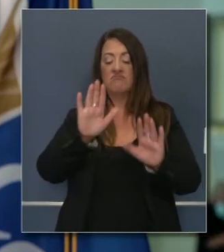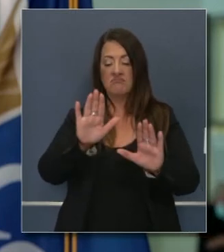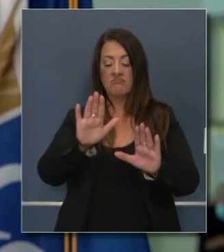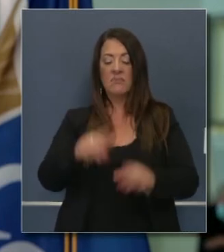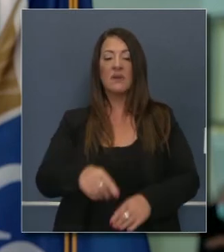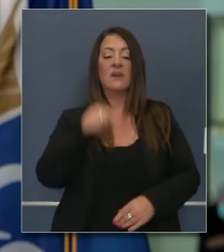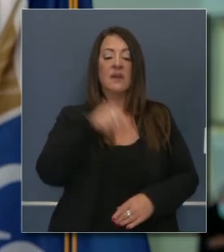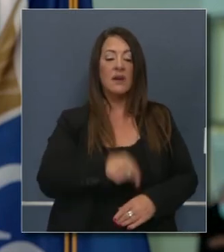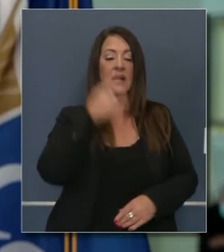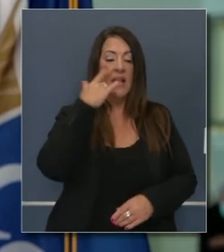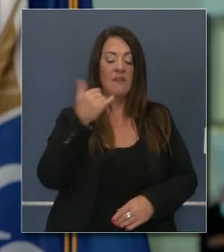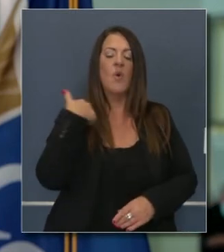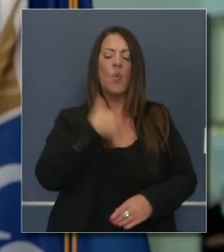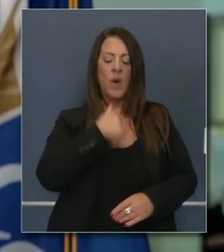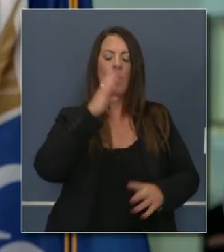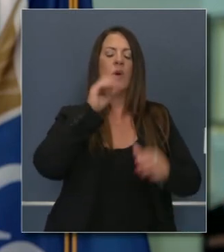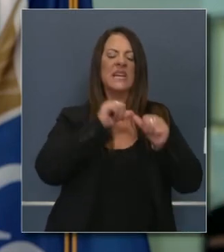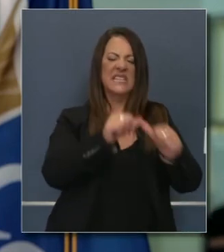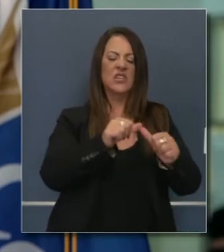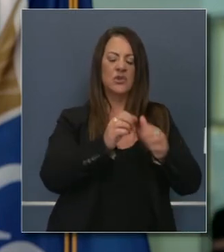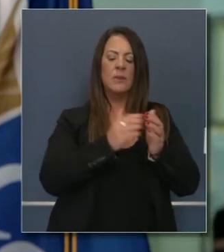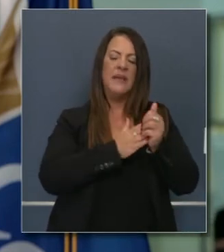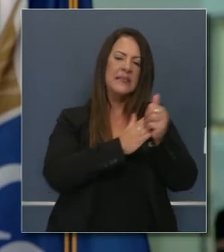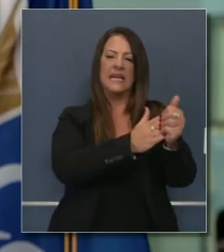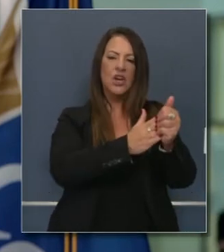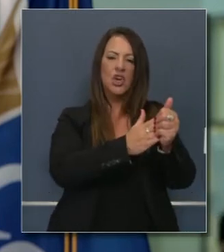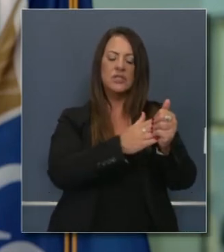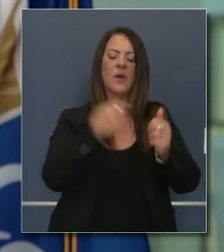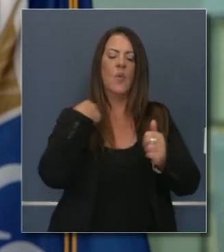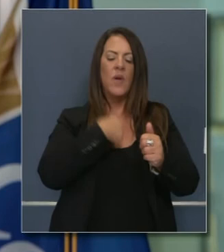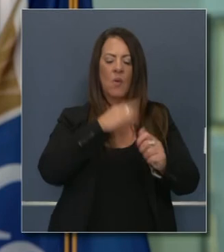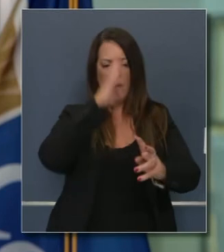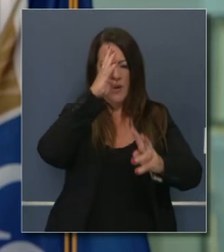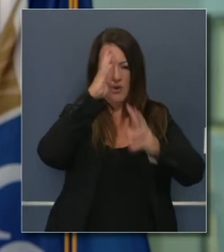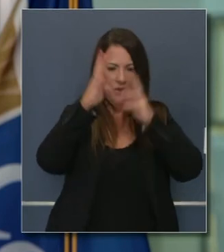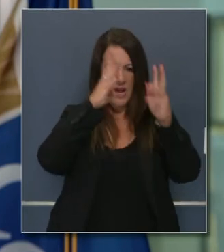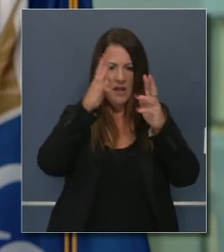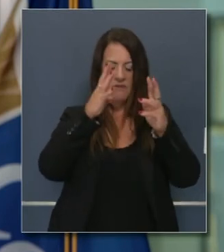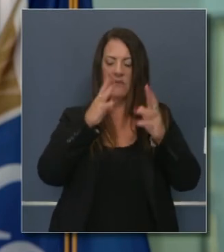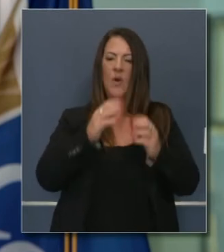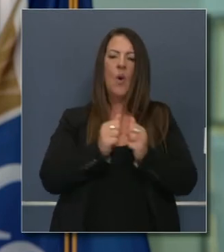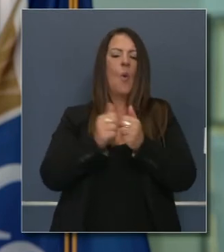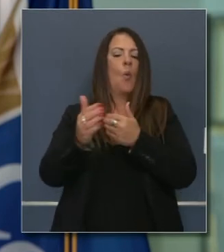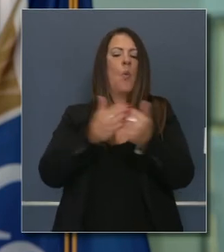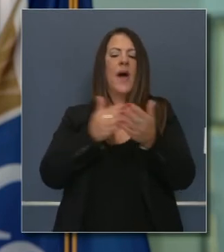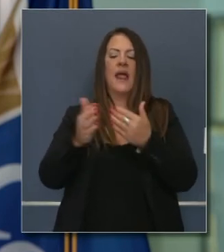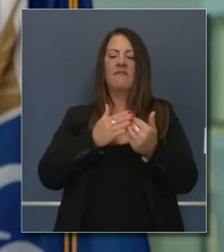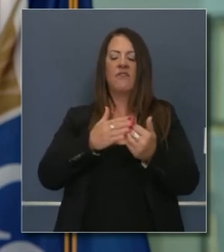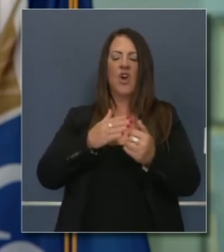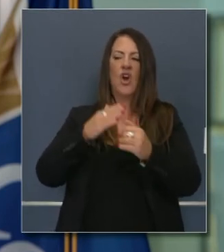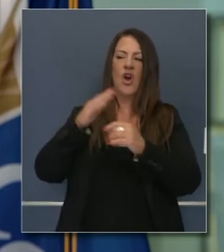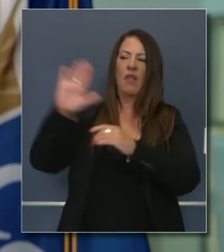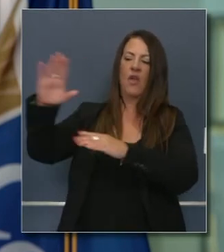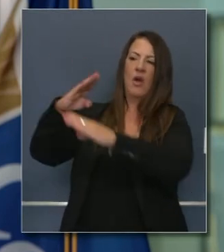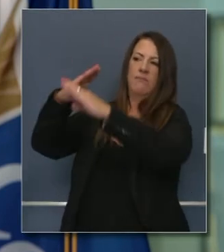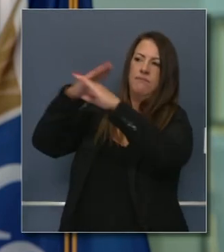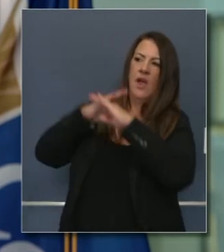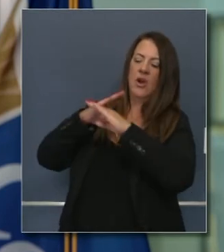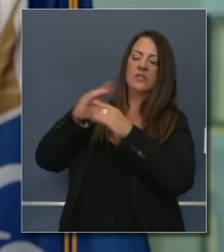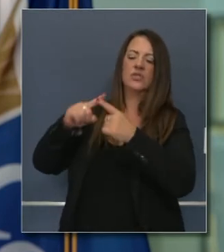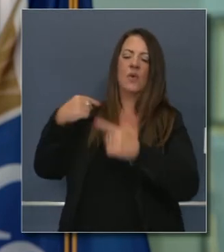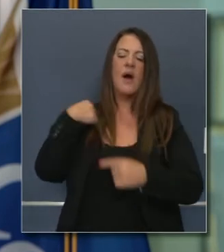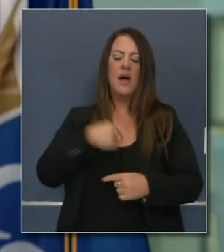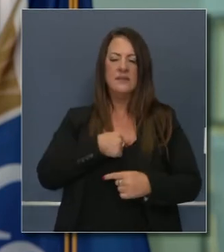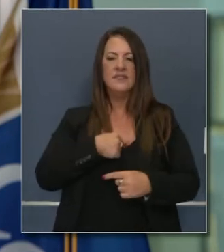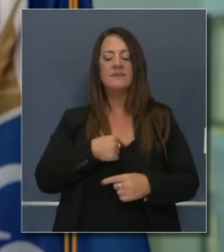seguirá siendo líder y seremos creativos y trabajaremos con a través o alrededor de los obstáculos